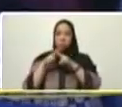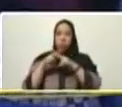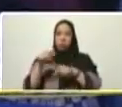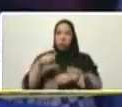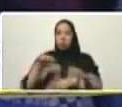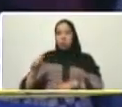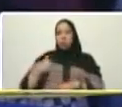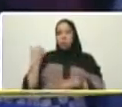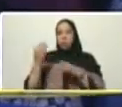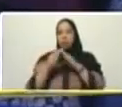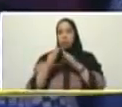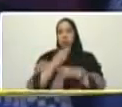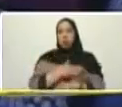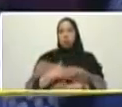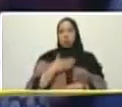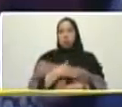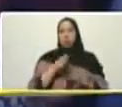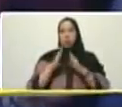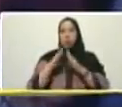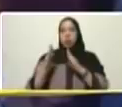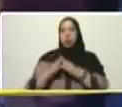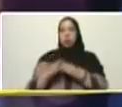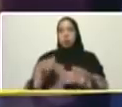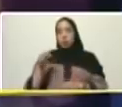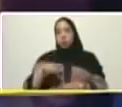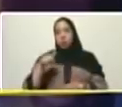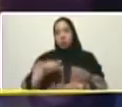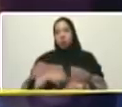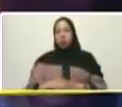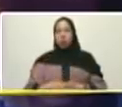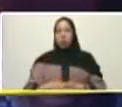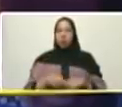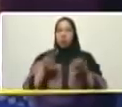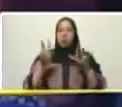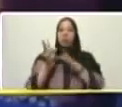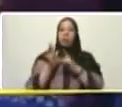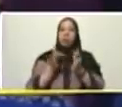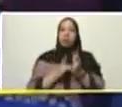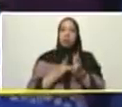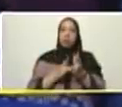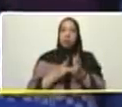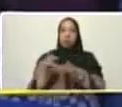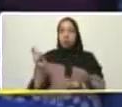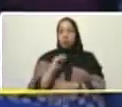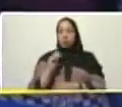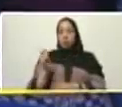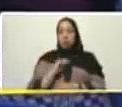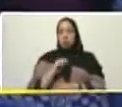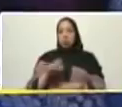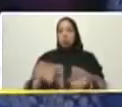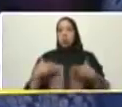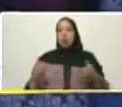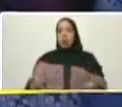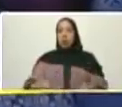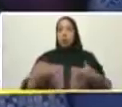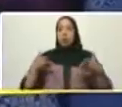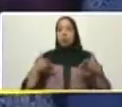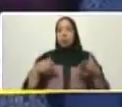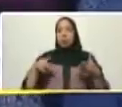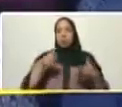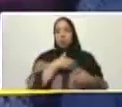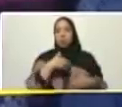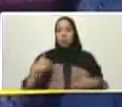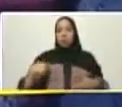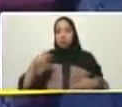beneficio de la gran misión vivienda hoy 7 de abril mes de grandes victorias queremos